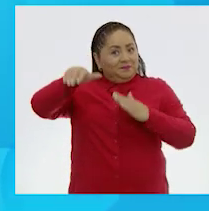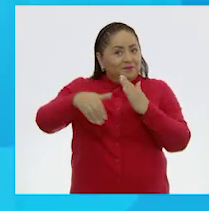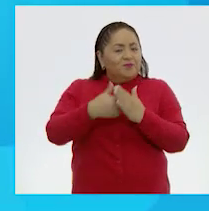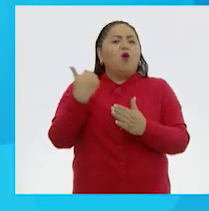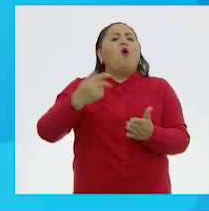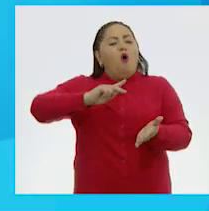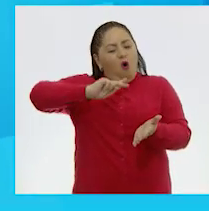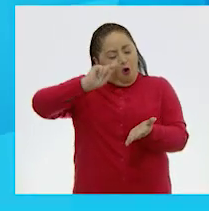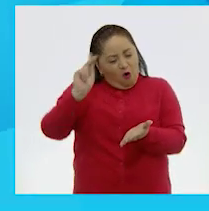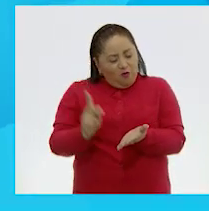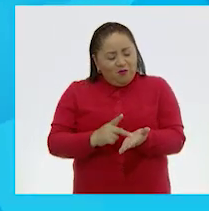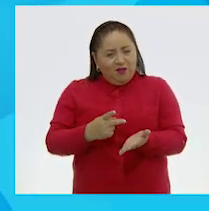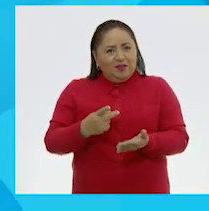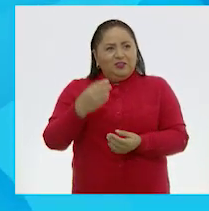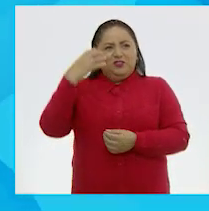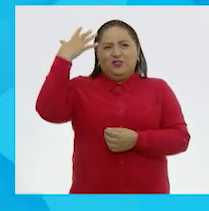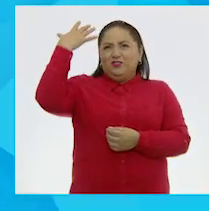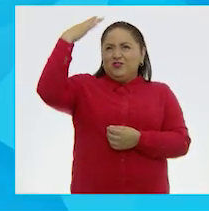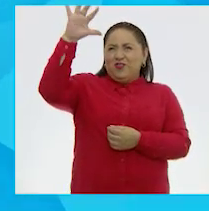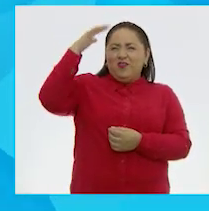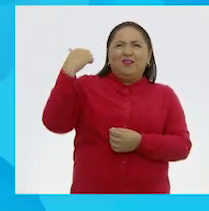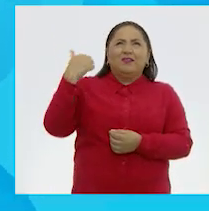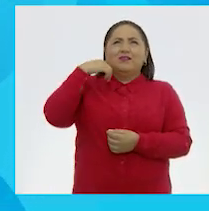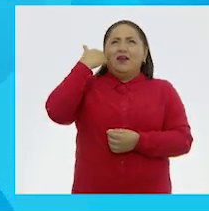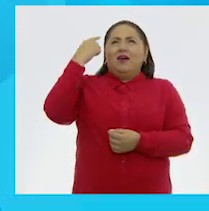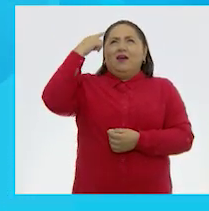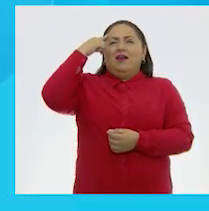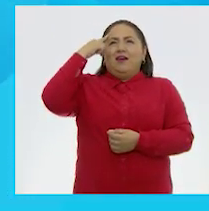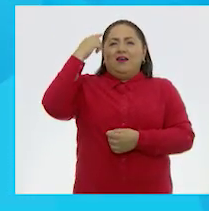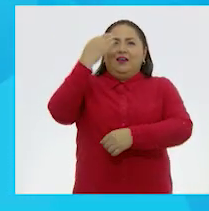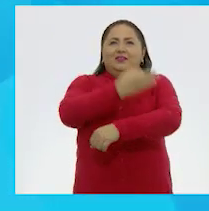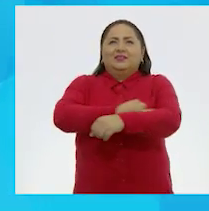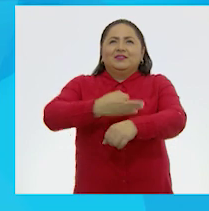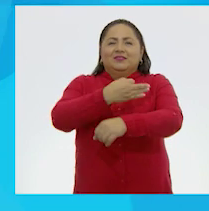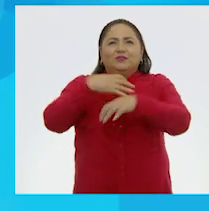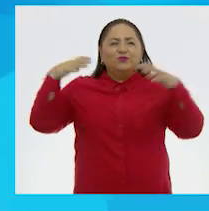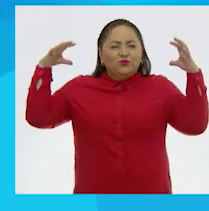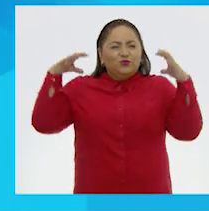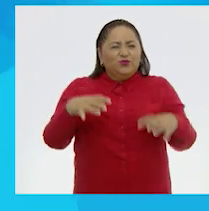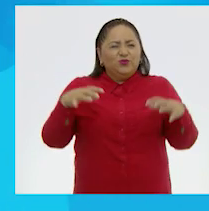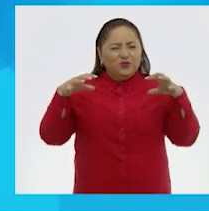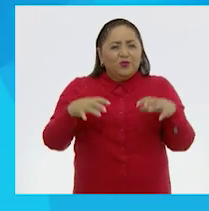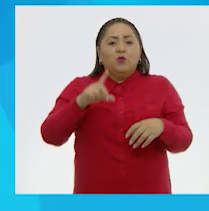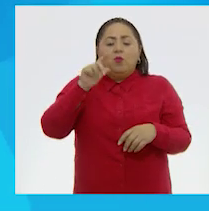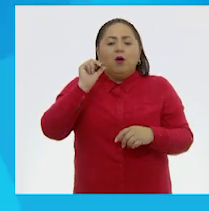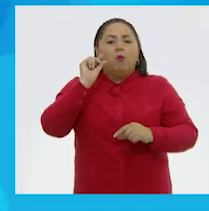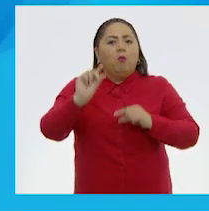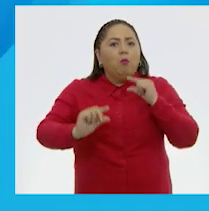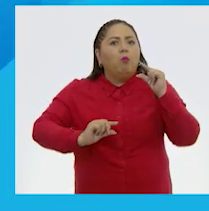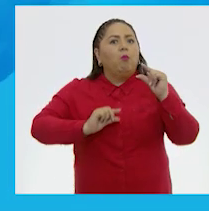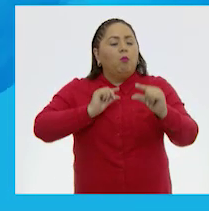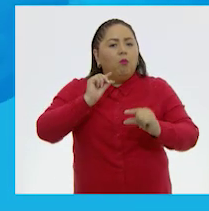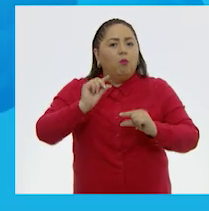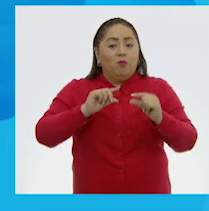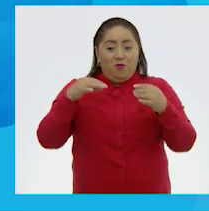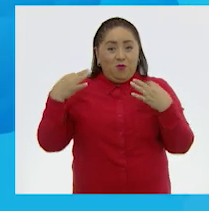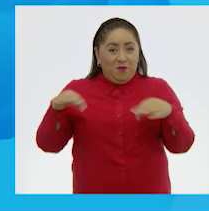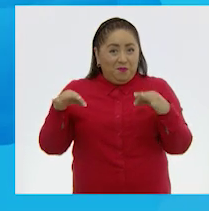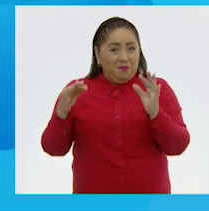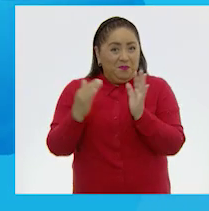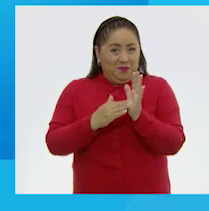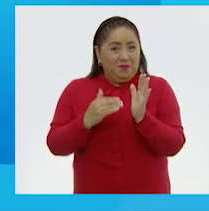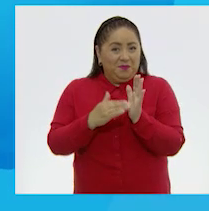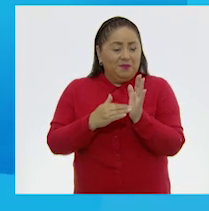un día lleno de sol, quiso acordarse de la tarde lluviosa. Y poco a poco, su hoja de